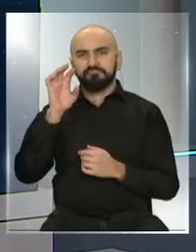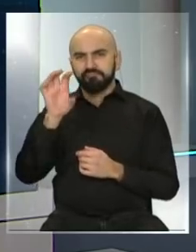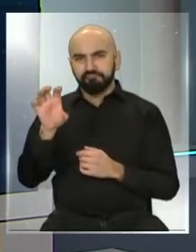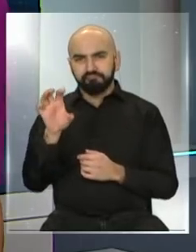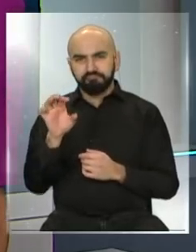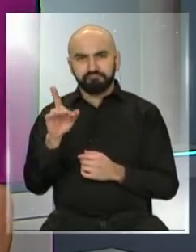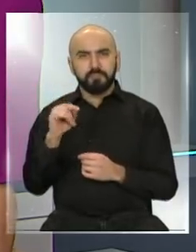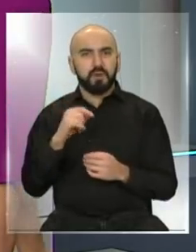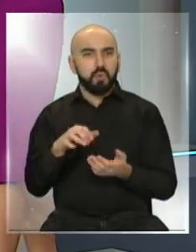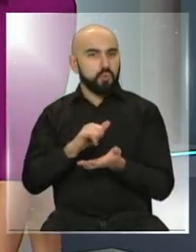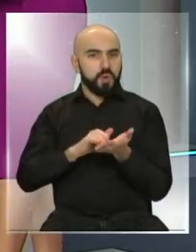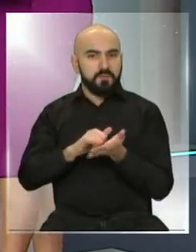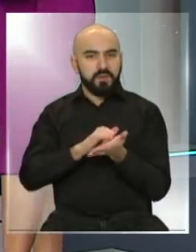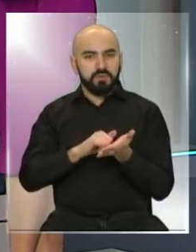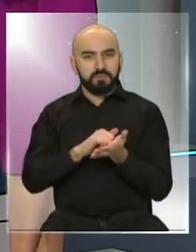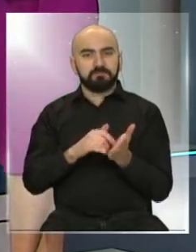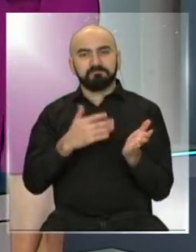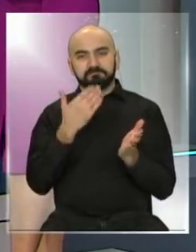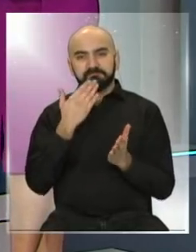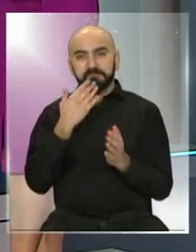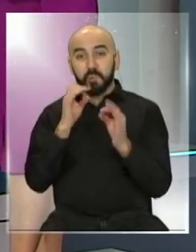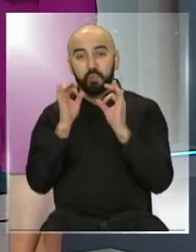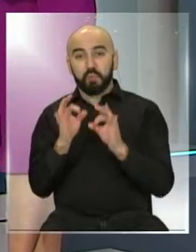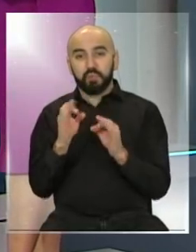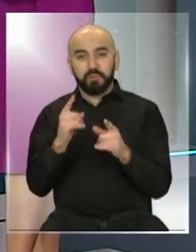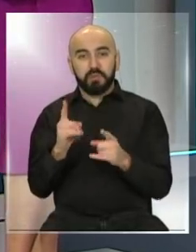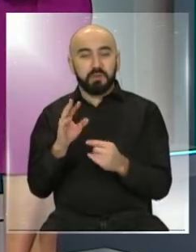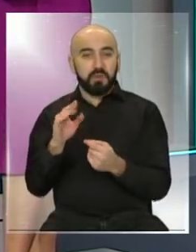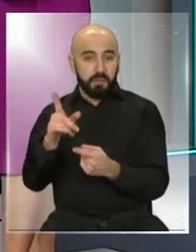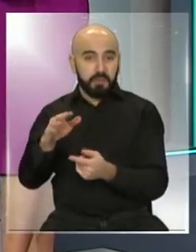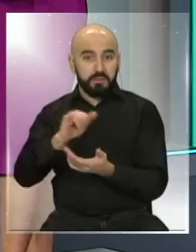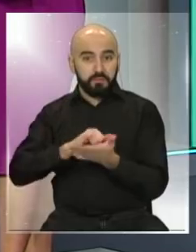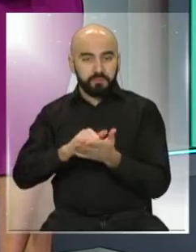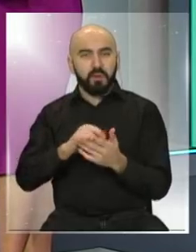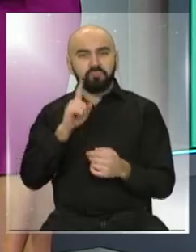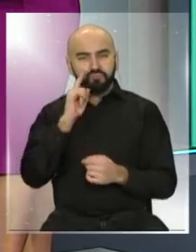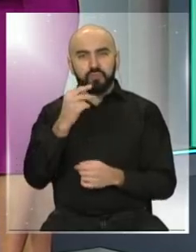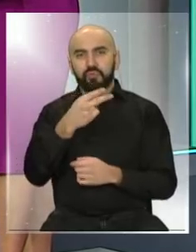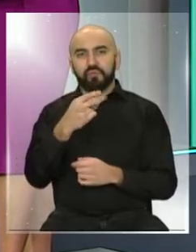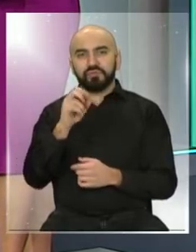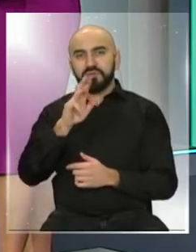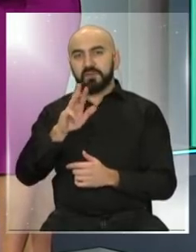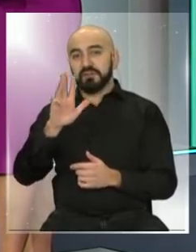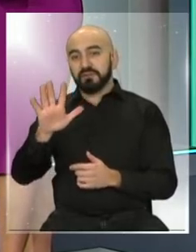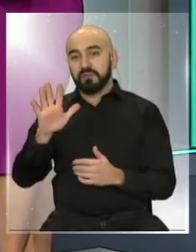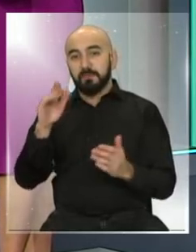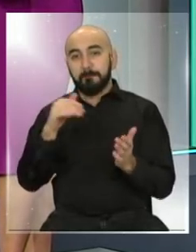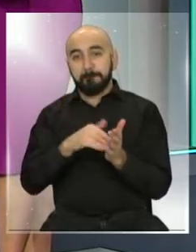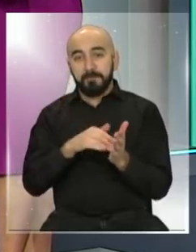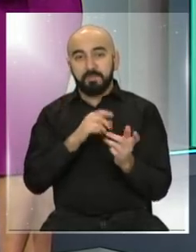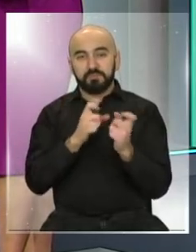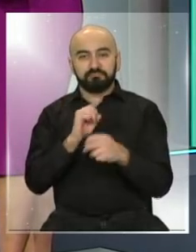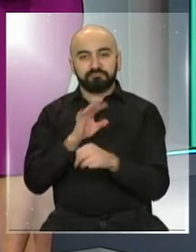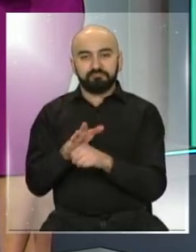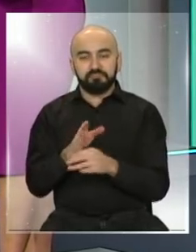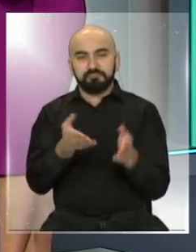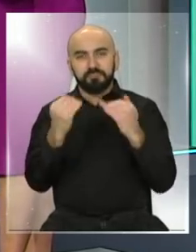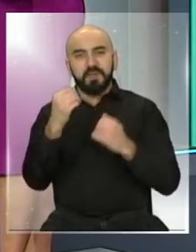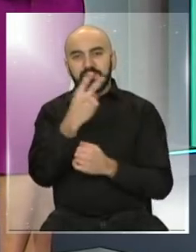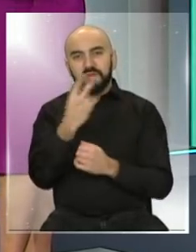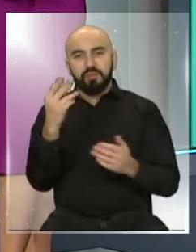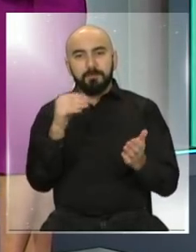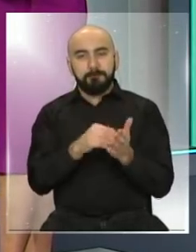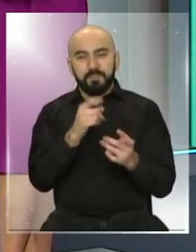de Nueva York y justamente en el Estado ya registra 295.000 contagios y 22.000